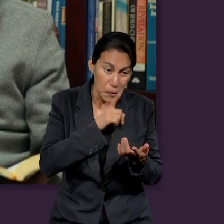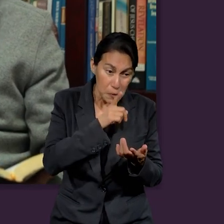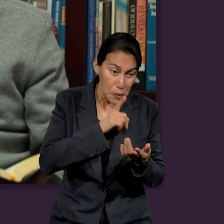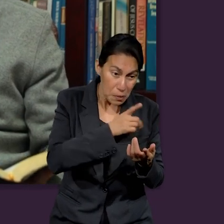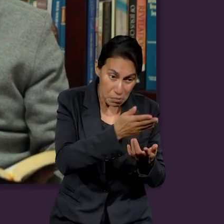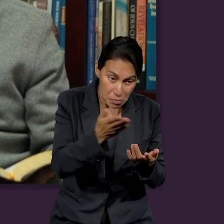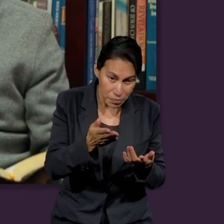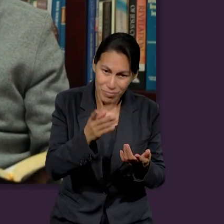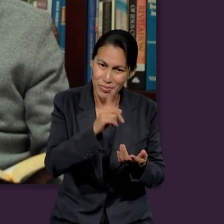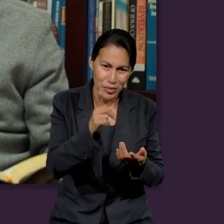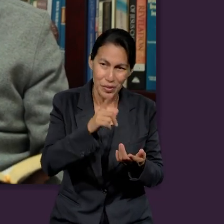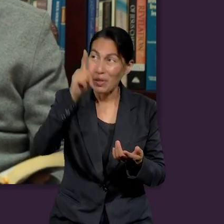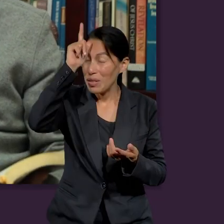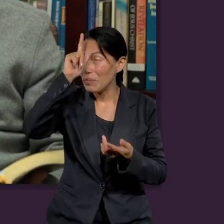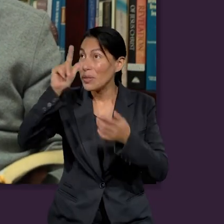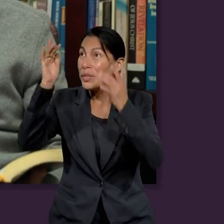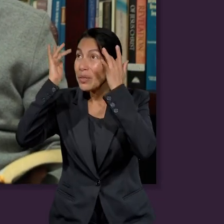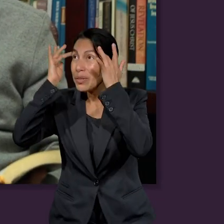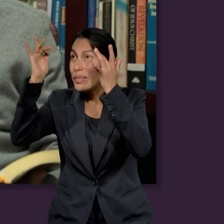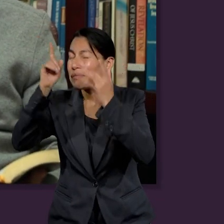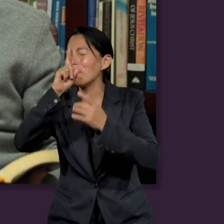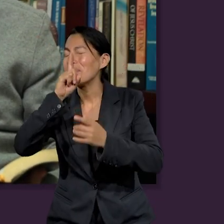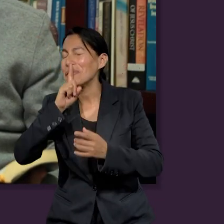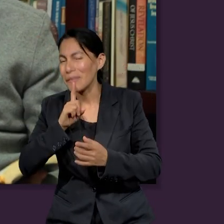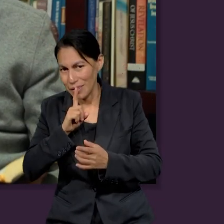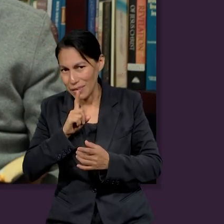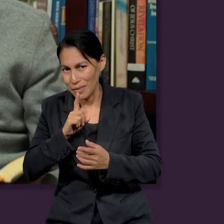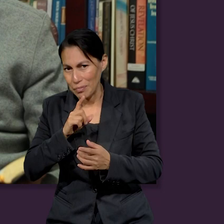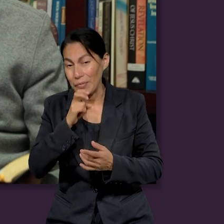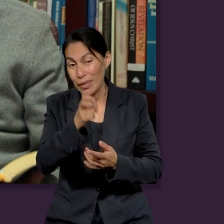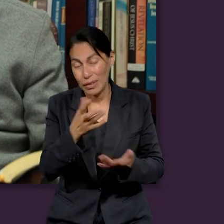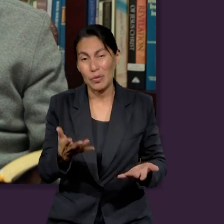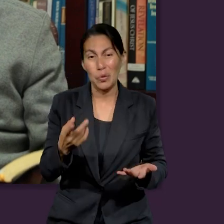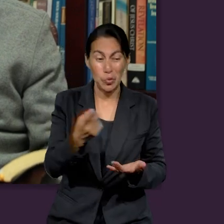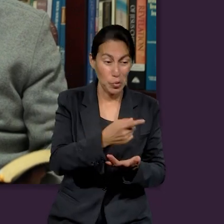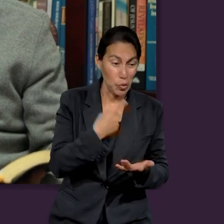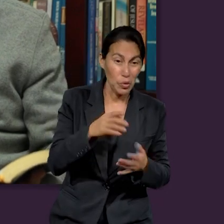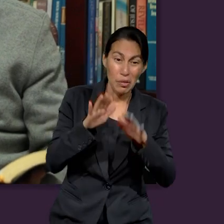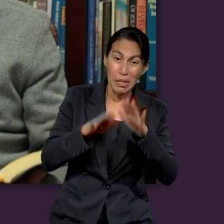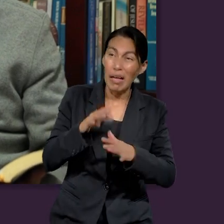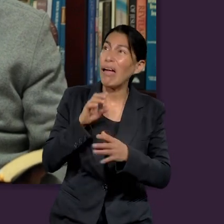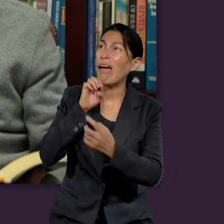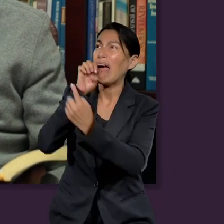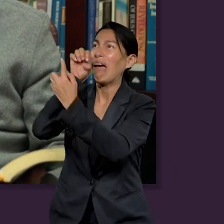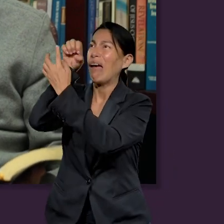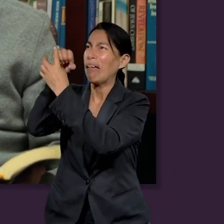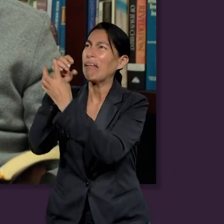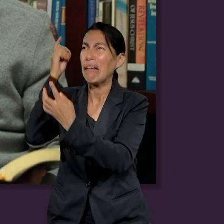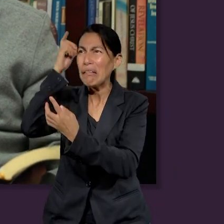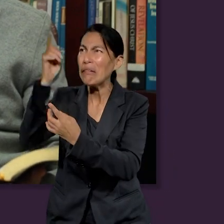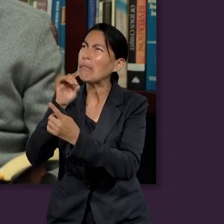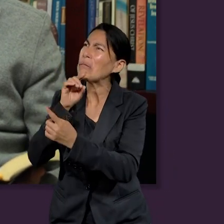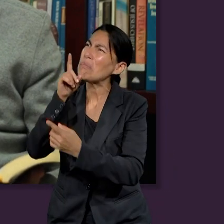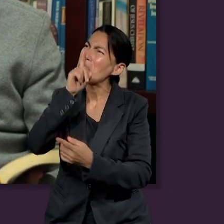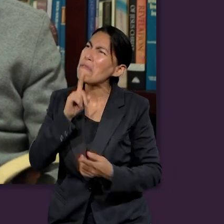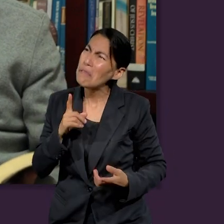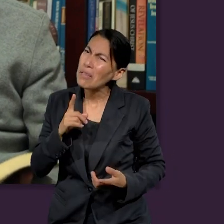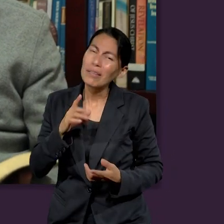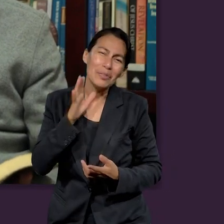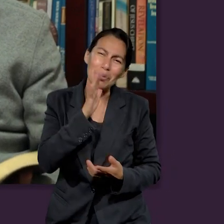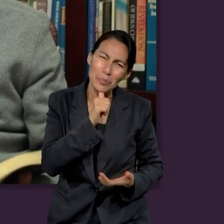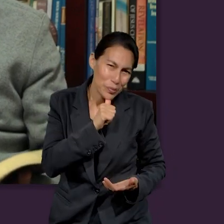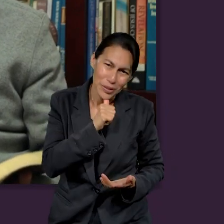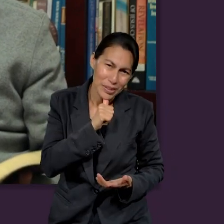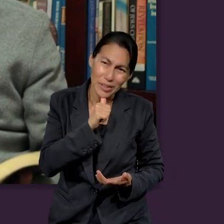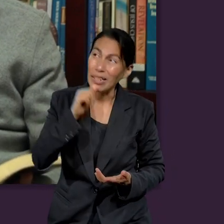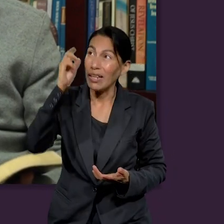allí, no le habían mentido a los apóstoles, sino que le habían mentido a Dios, le habían mentido al Espíritu Santo. El pretender engañar